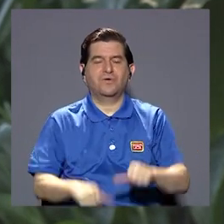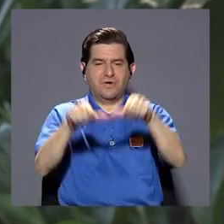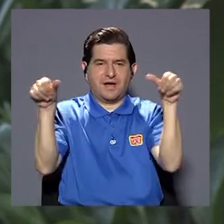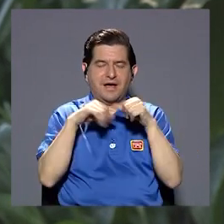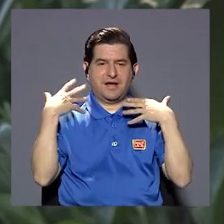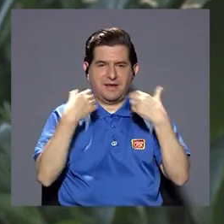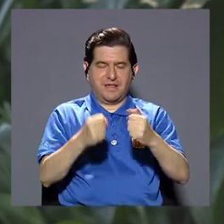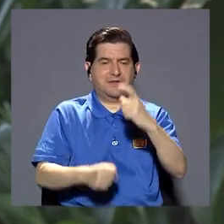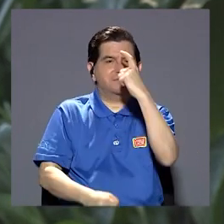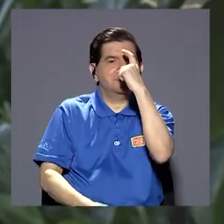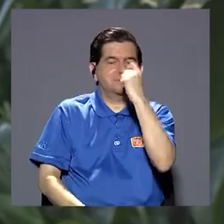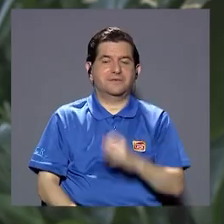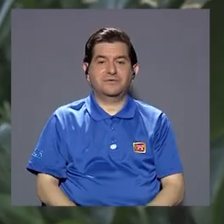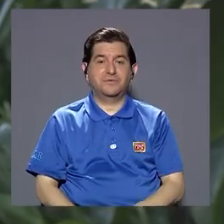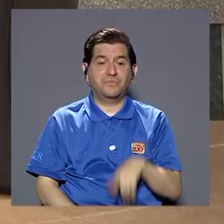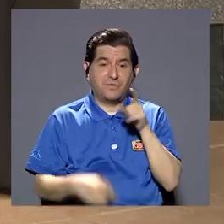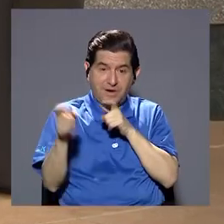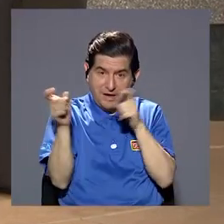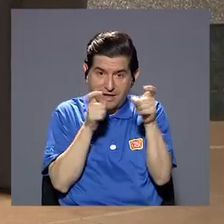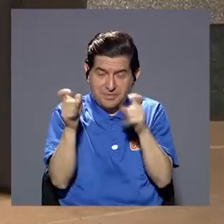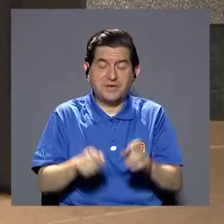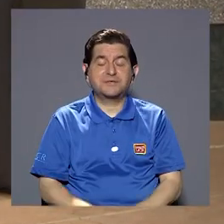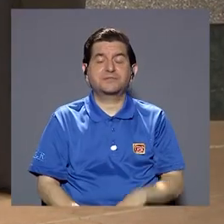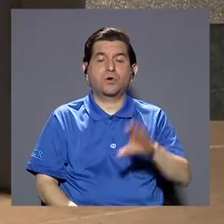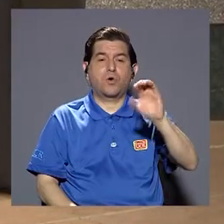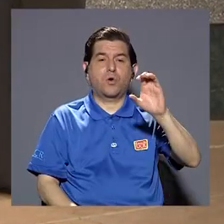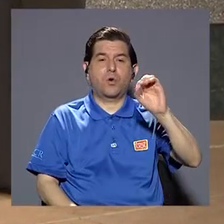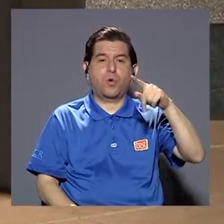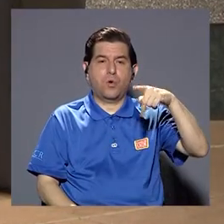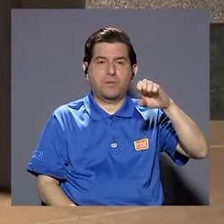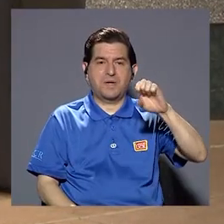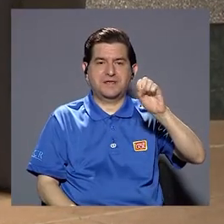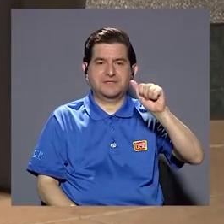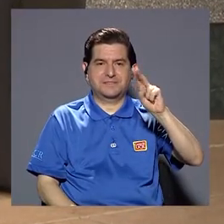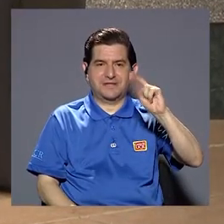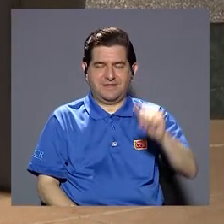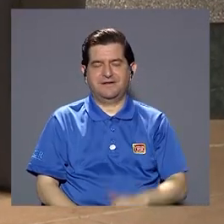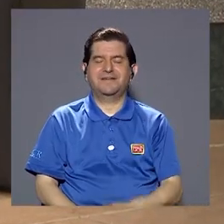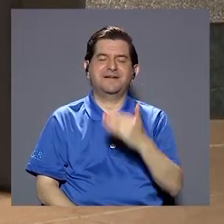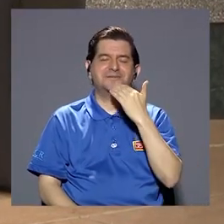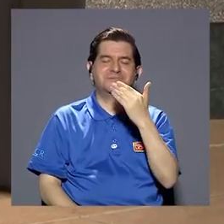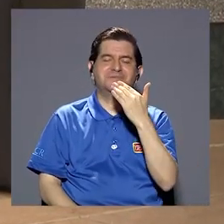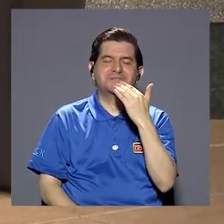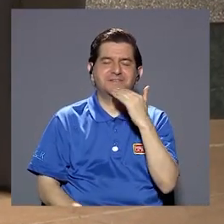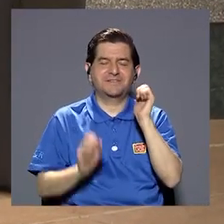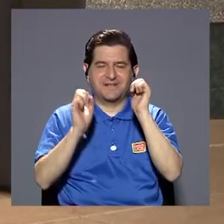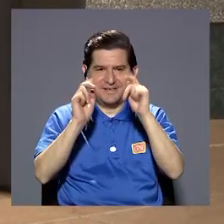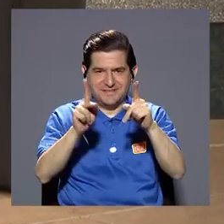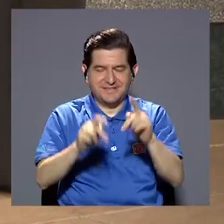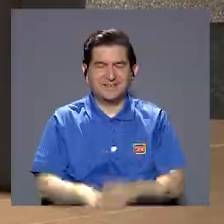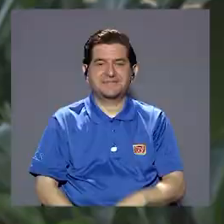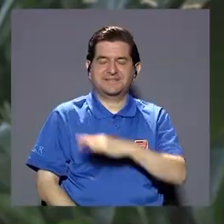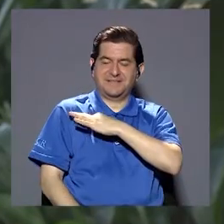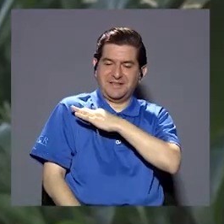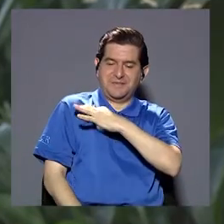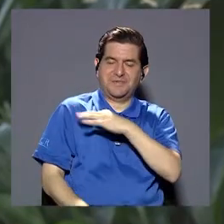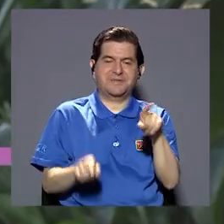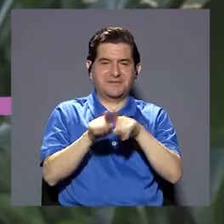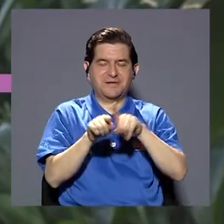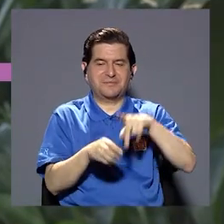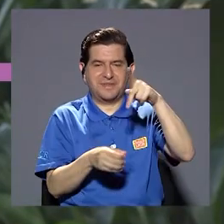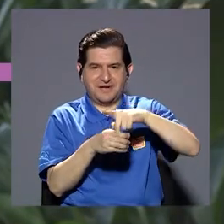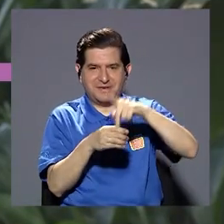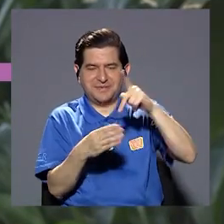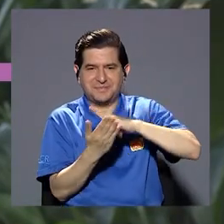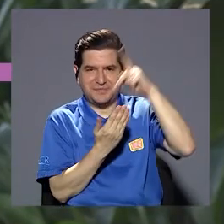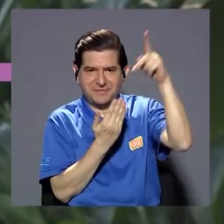médica del área de salud de Escazú justamente que es administrado por Copesana muchas gracias Doriela por este espacio y por invitarnos